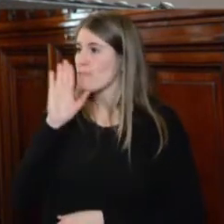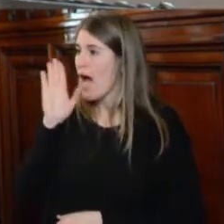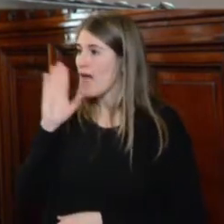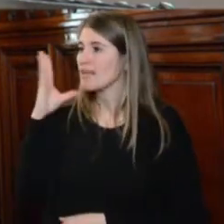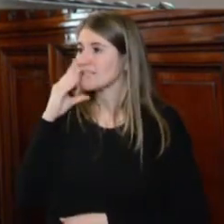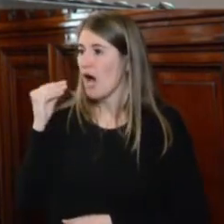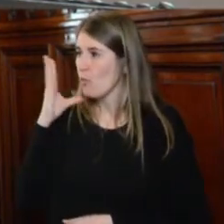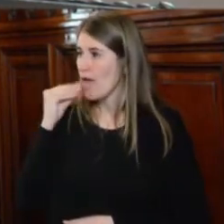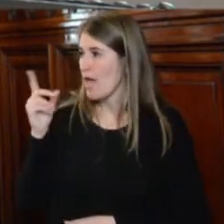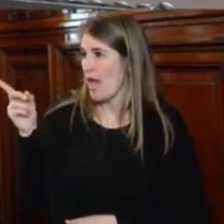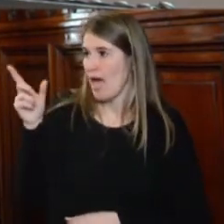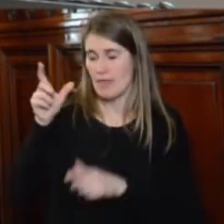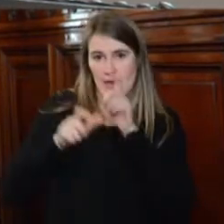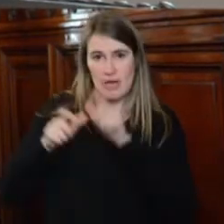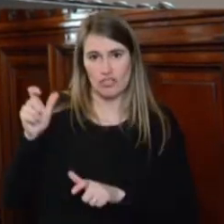Estela Carlotto.